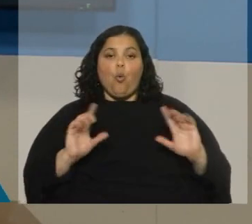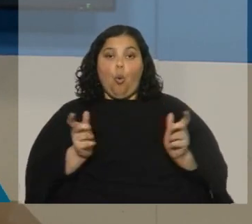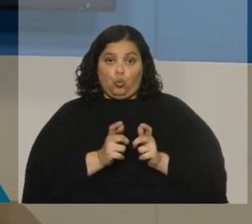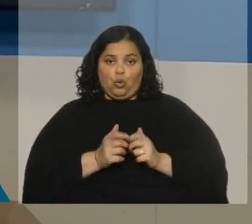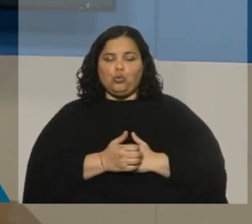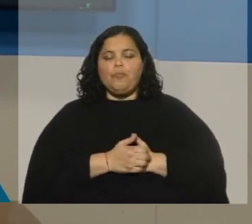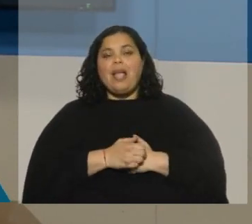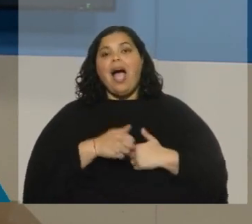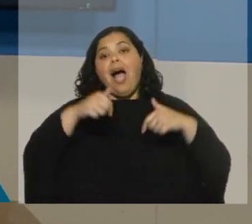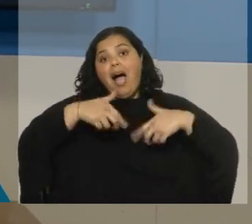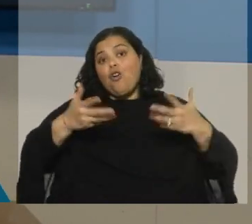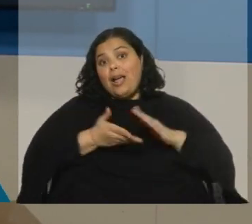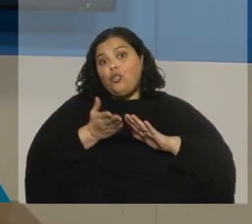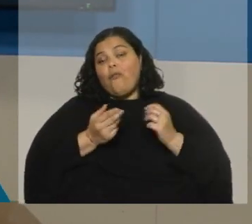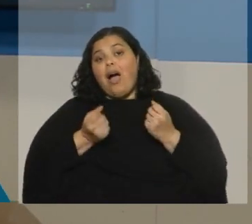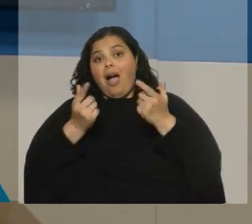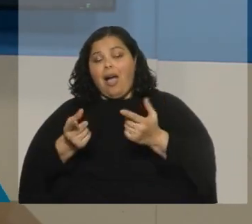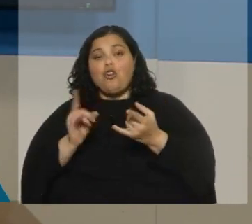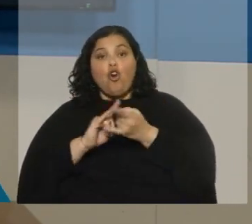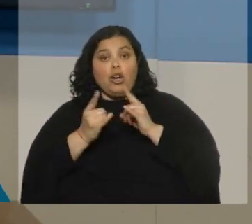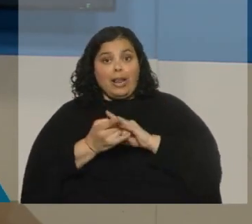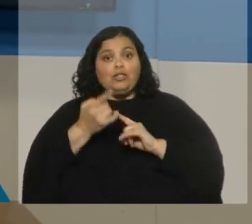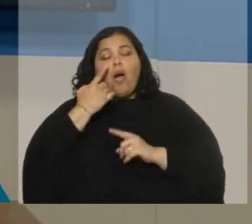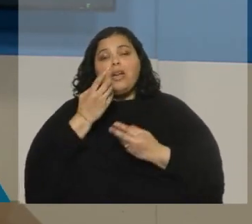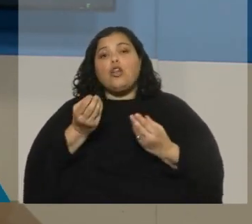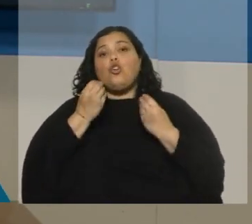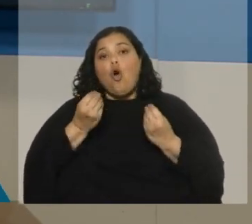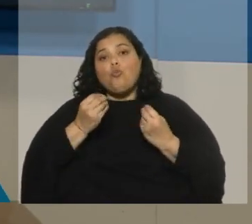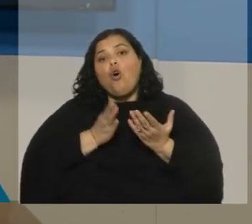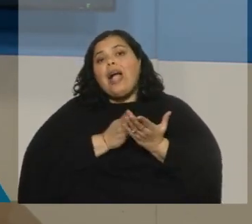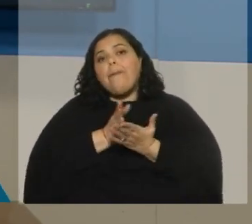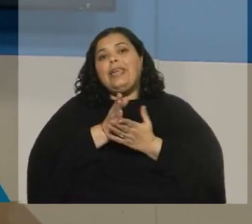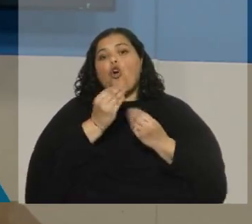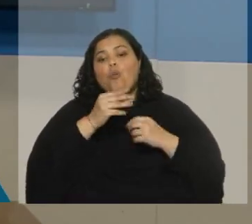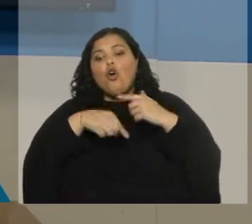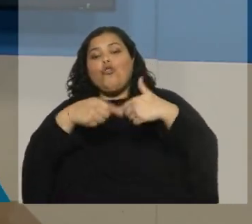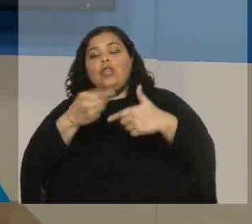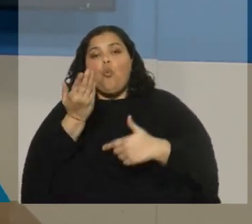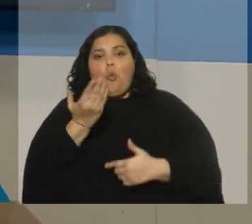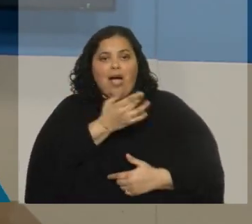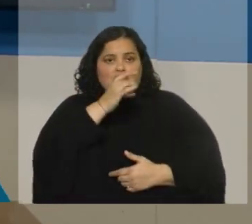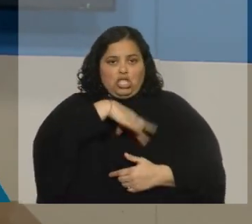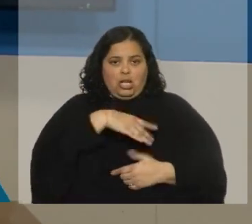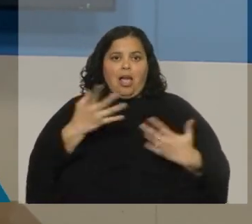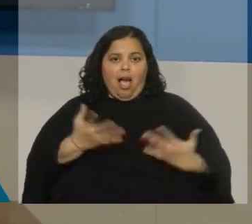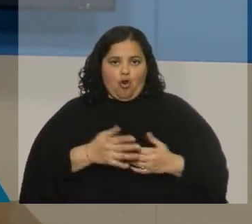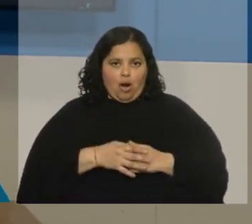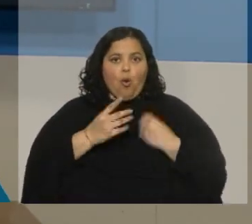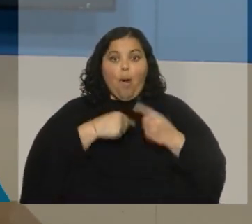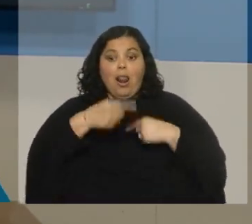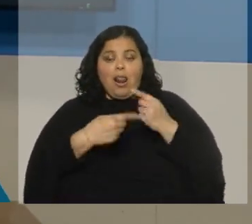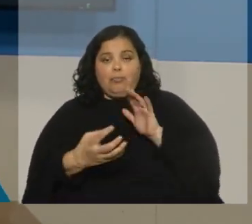termina siendo clave para definir qué camino toma Chile, cómo se define, en definitiva,